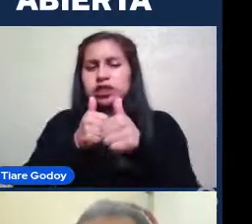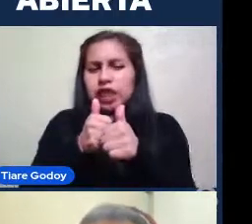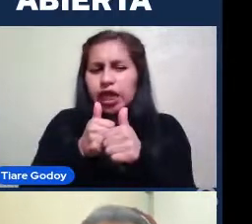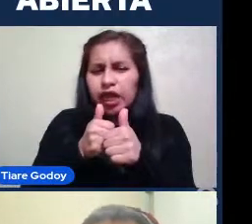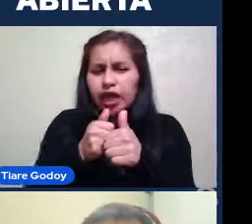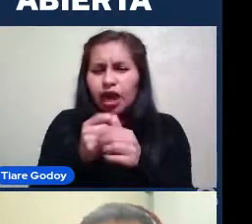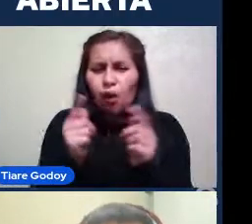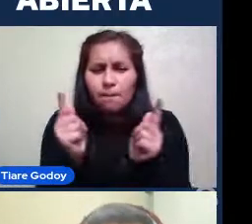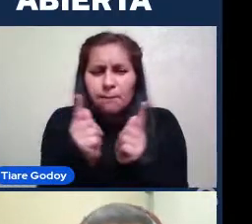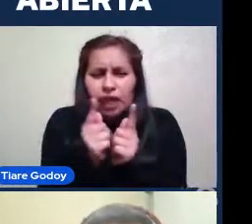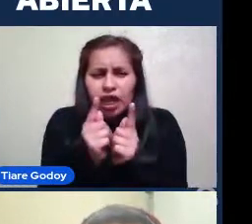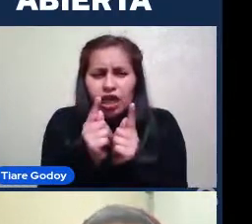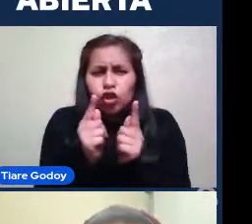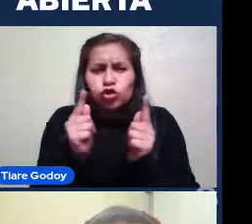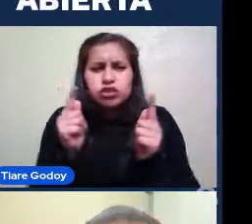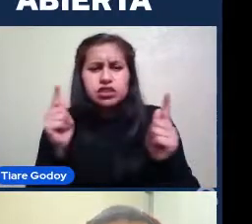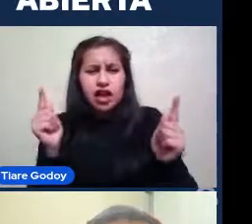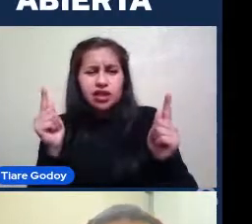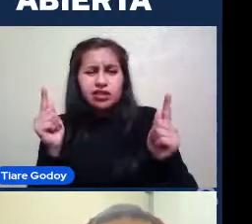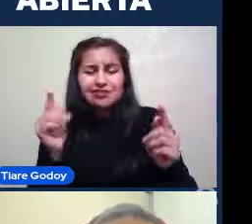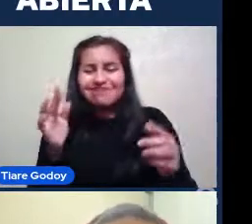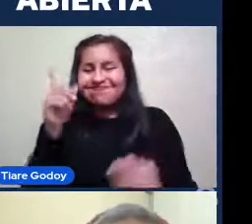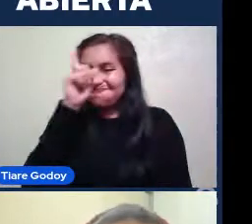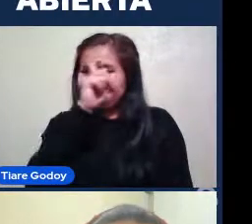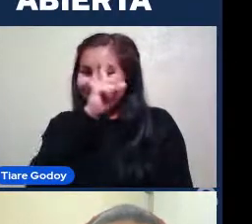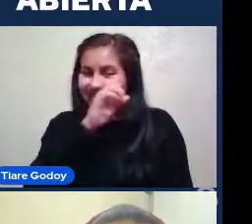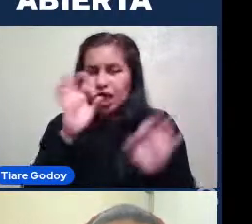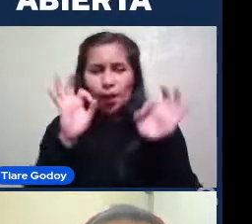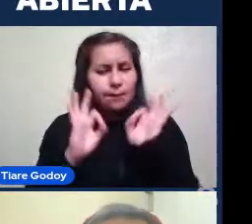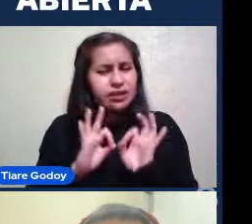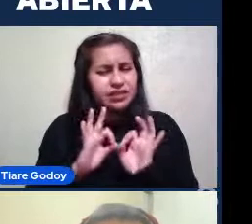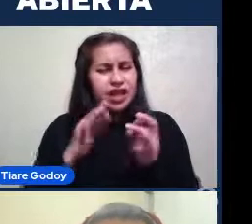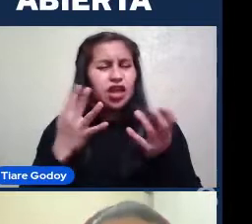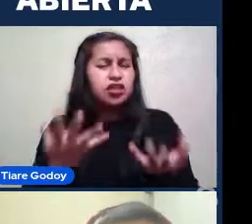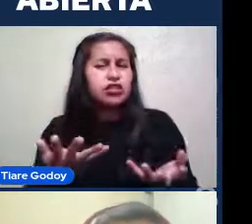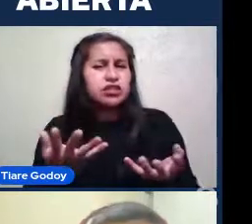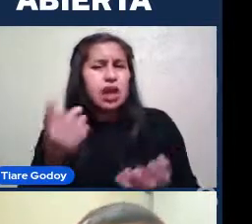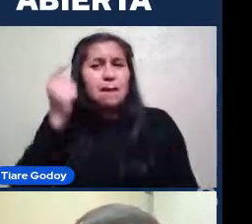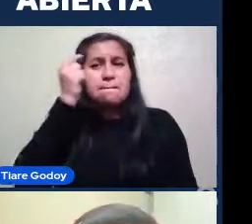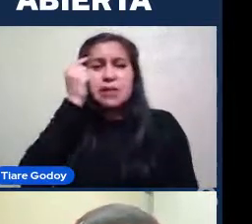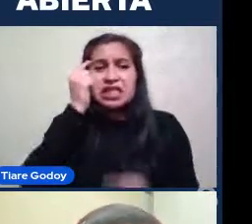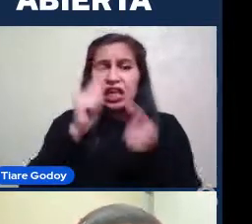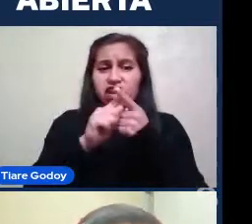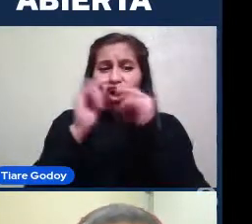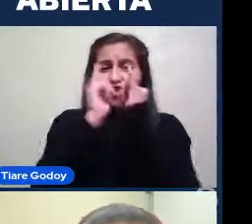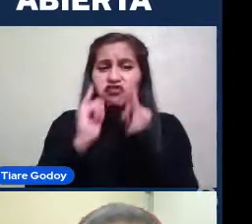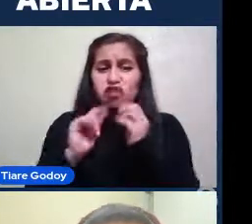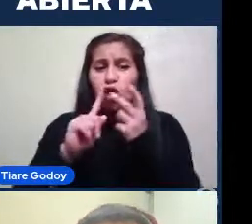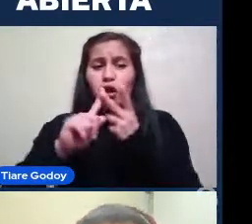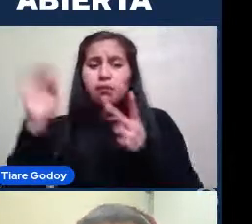chicas Perdón Y están muy cerca Así que Huyen Esos parámetros Forma Color